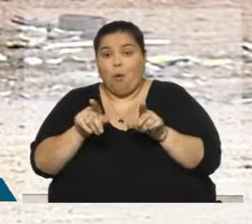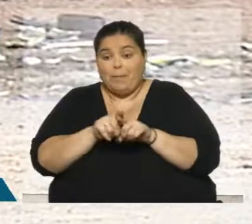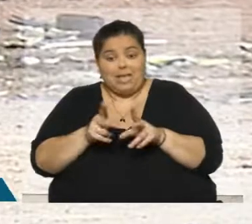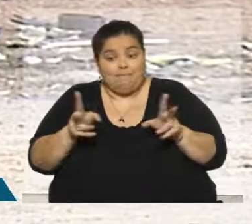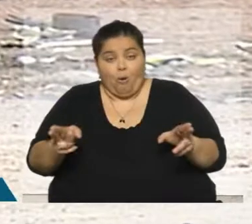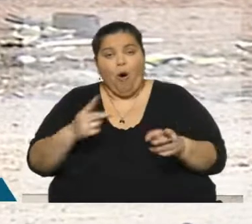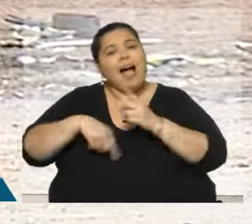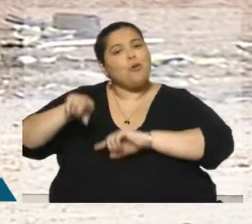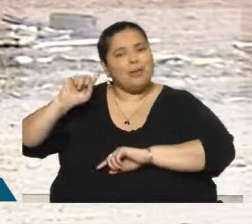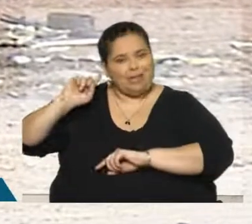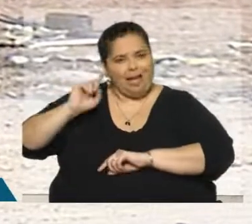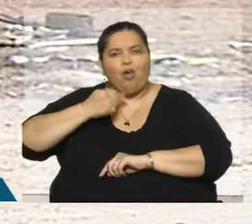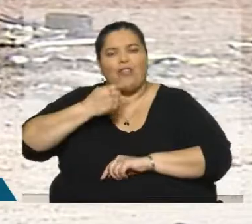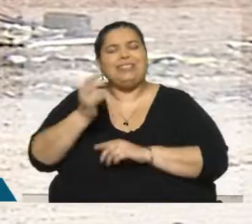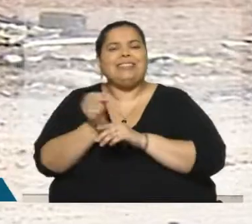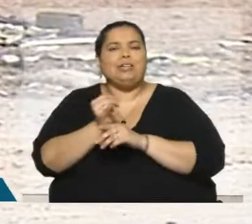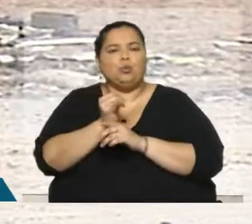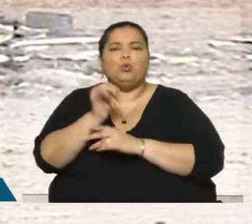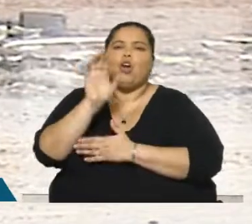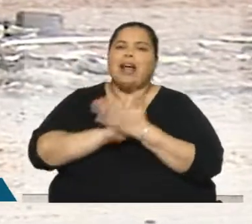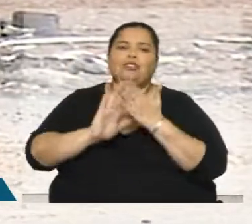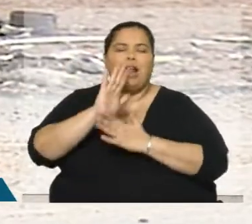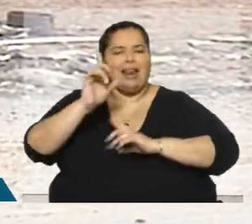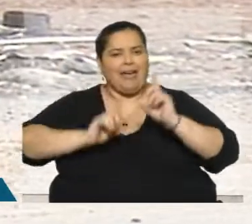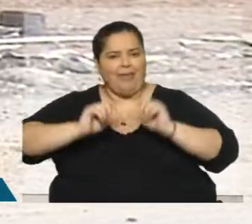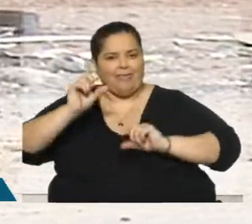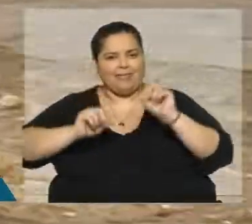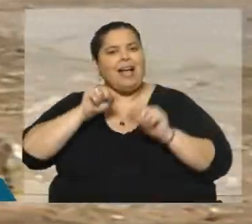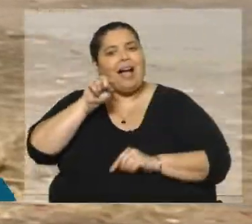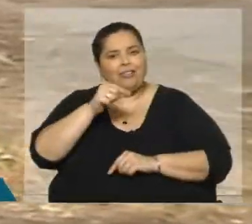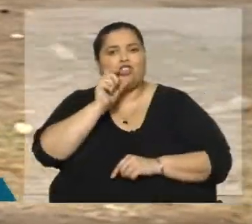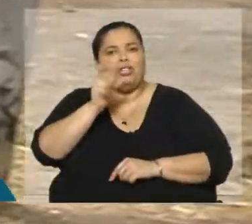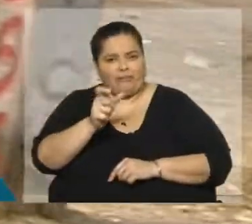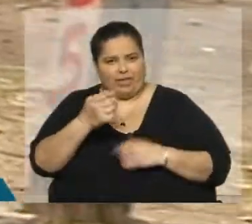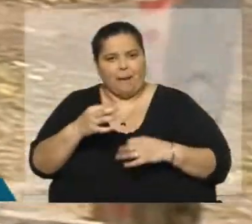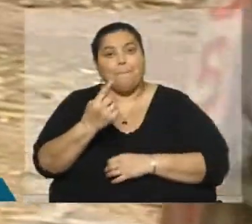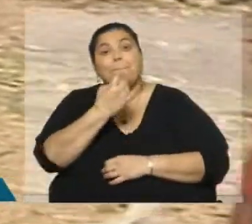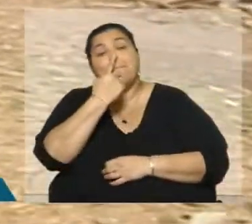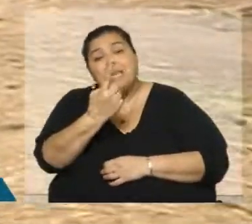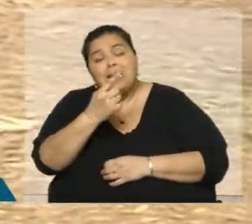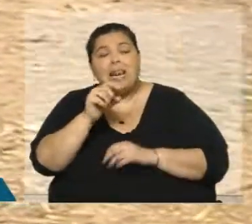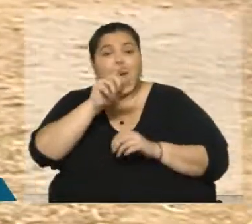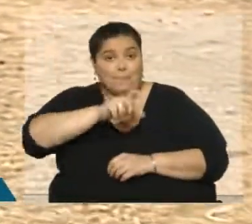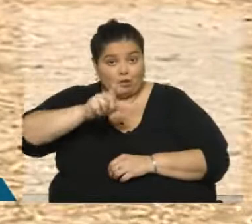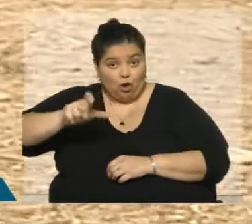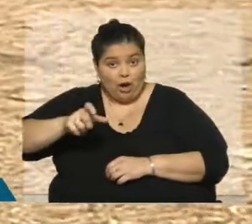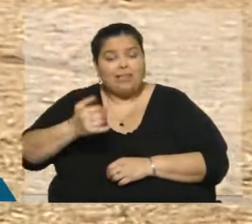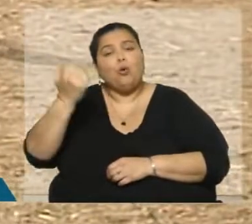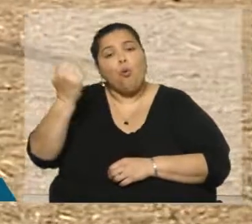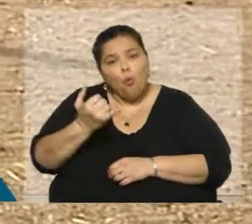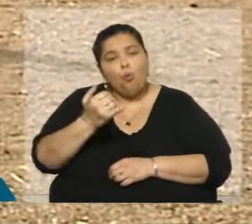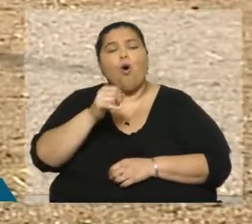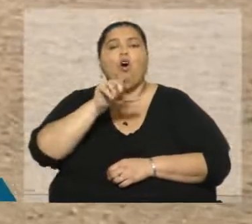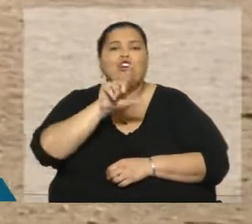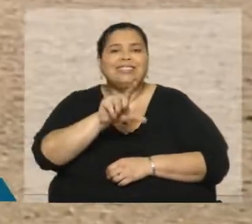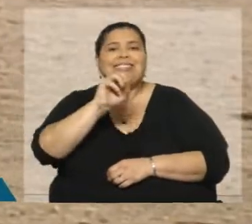de acuerdo al informe del Instituto Nacional de Estadística. Esto significa que cada mil personas hubo 107 que no superaron el ingreso